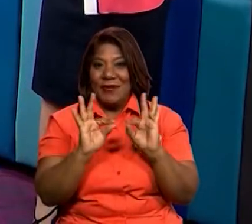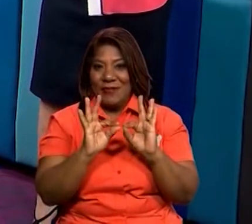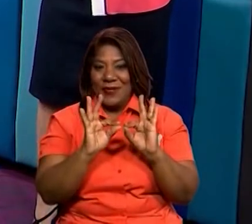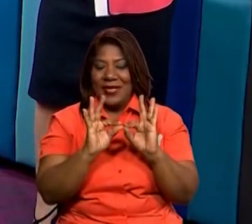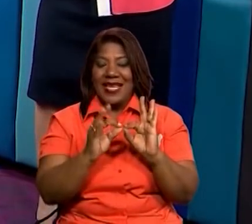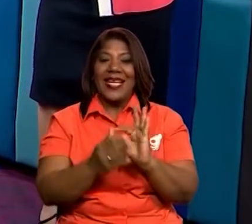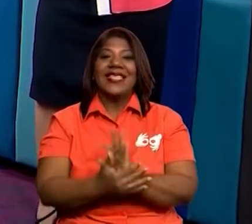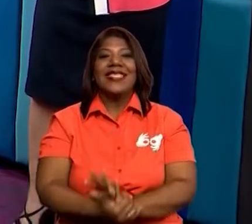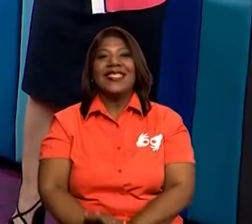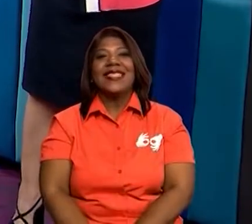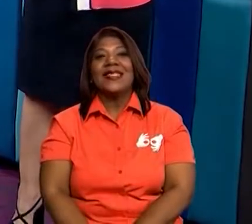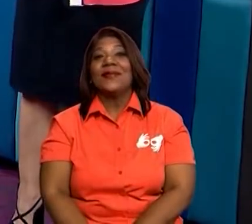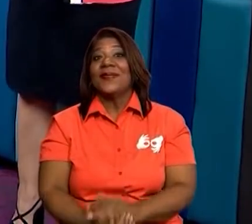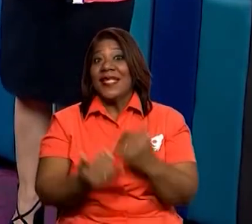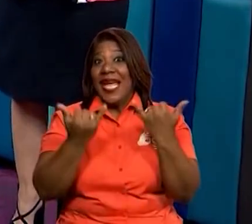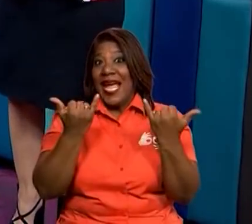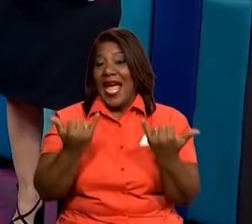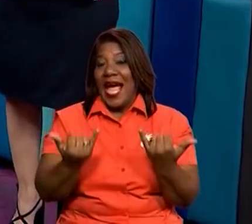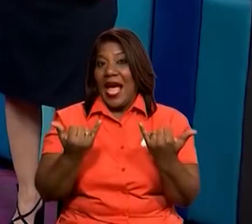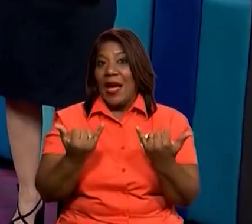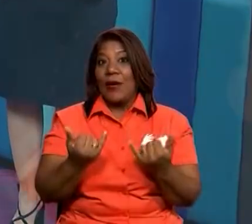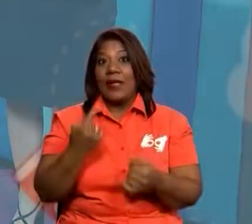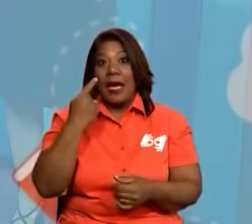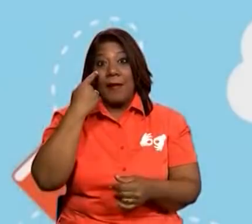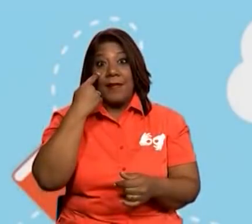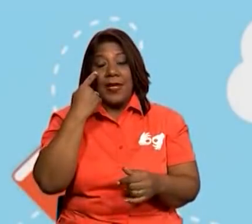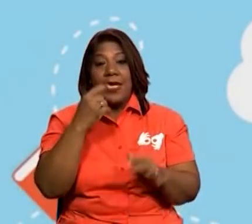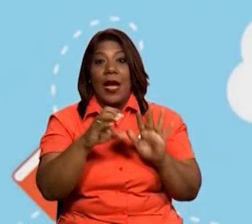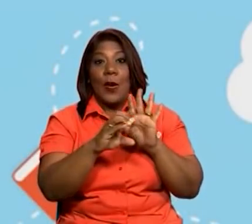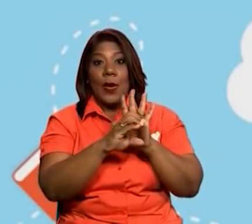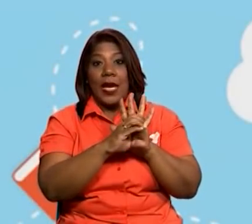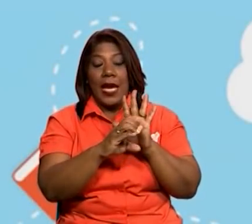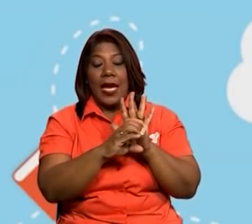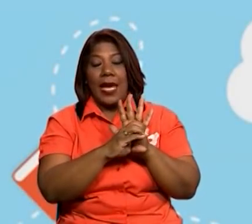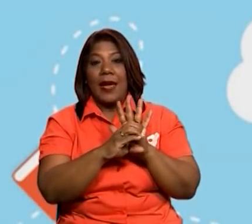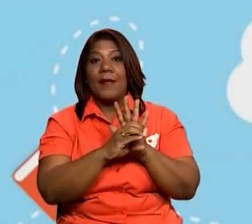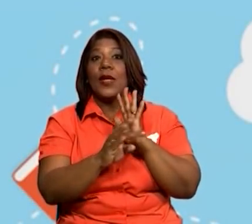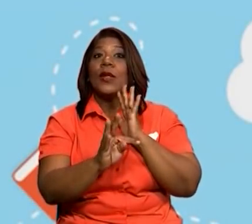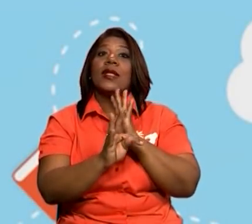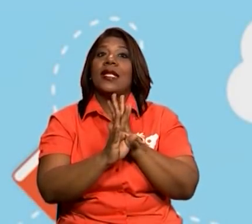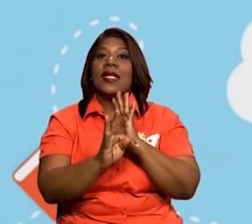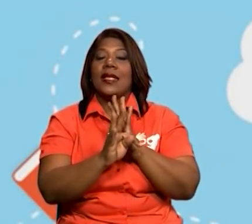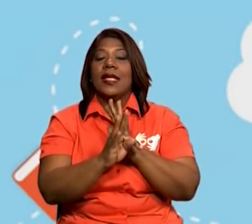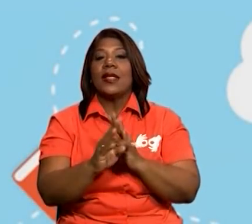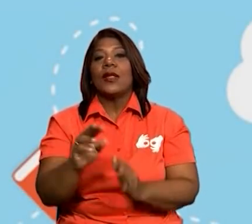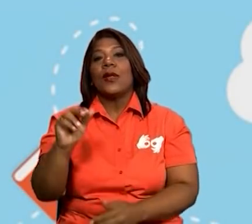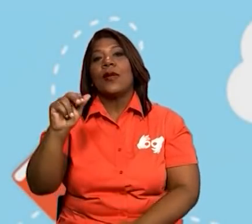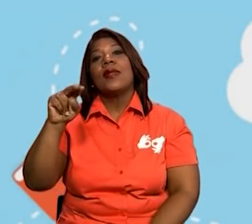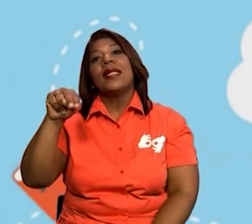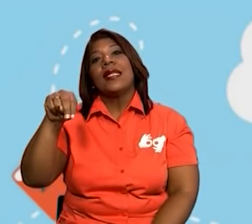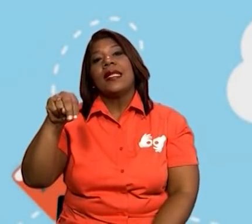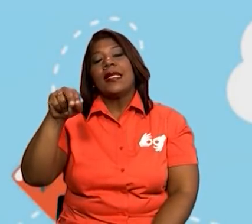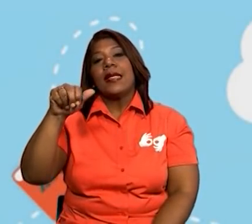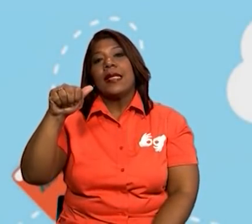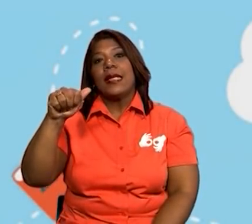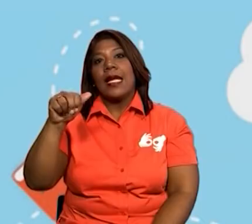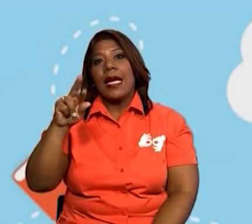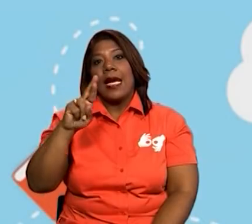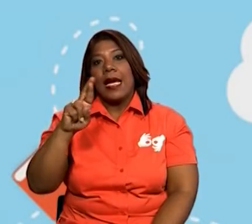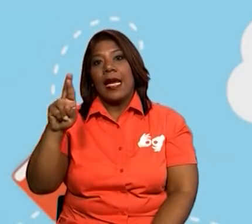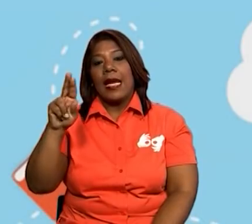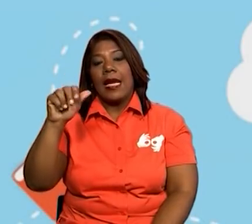¿Seguimos? Ahora tenemos ejemplo de texto narrativo. La anécdota es un relato corto que narra un